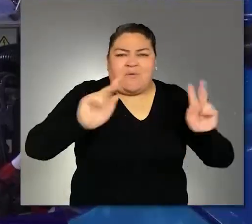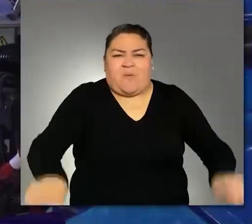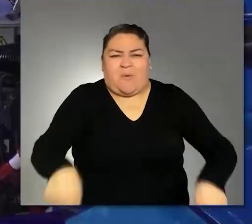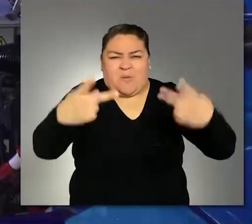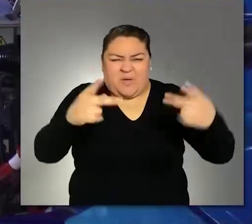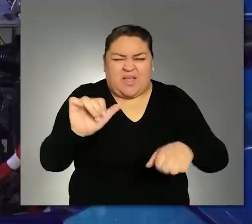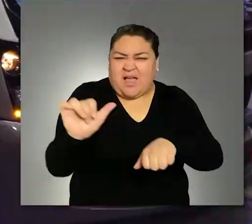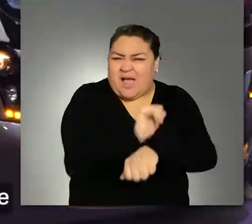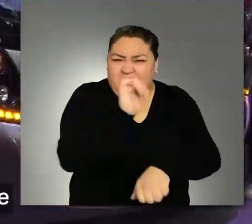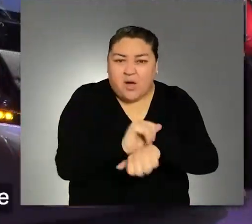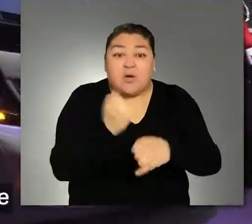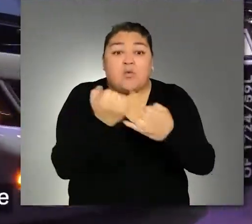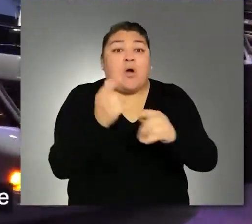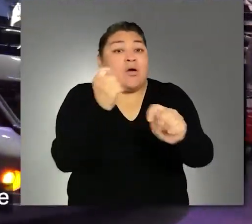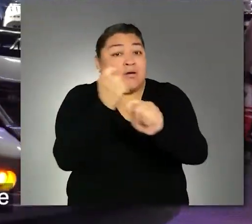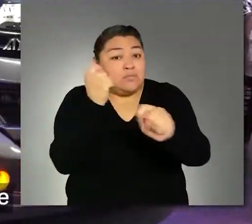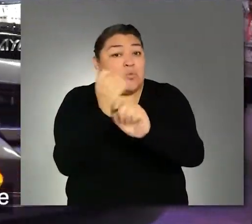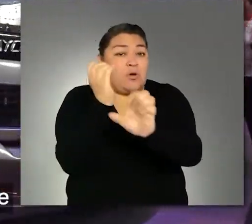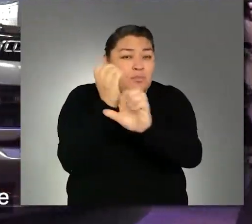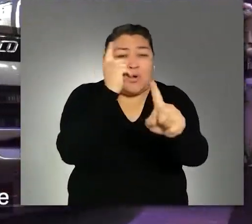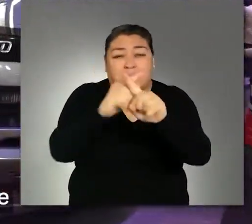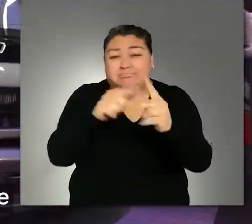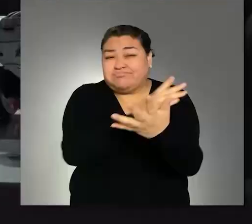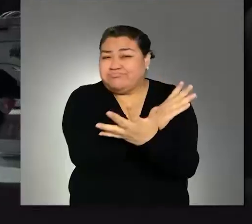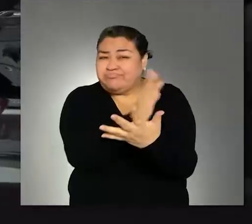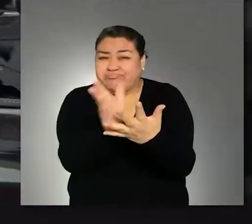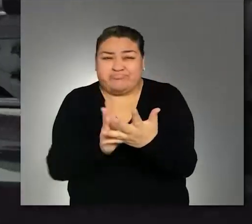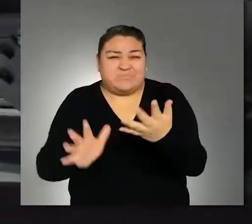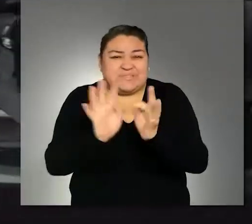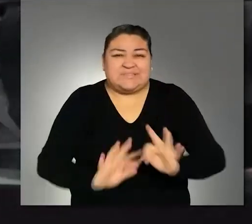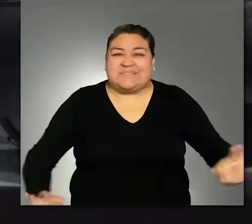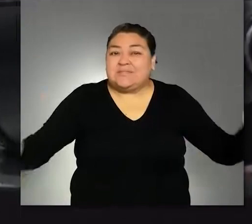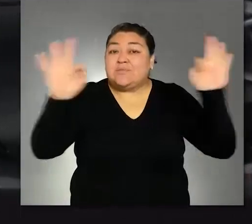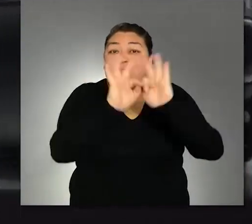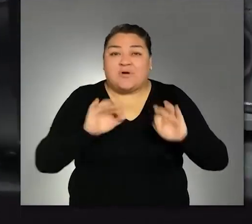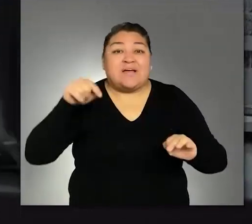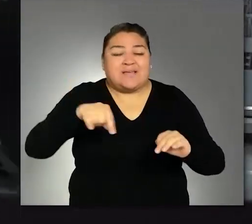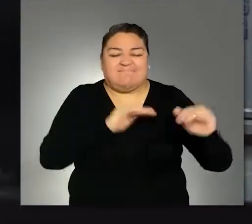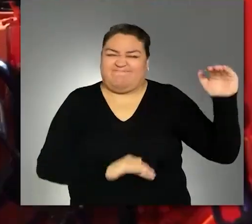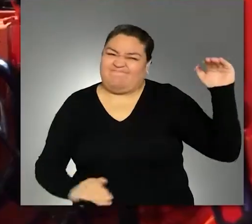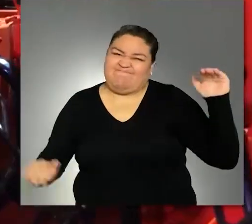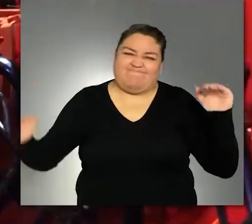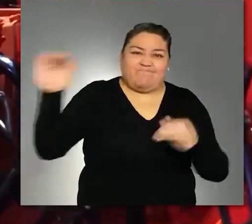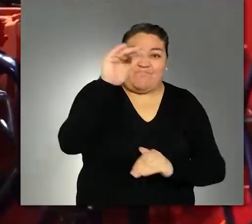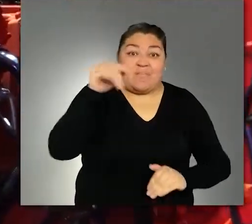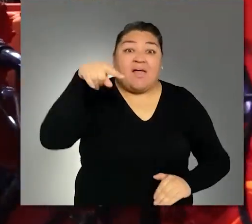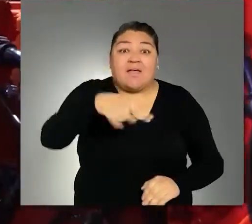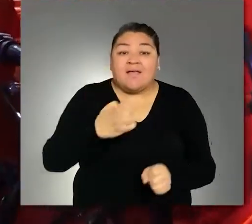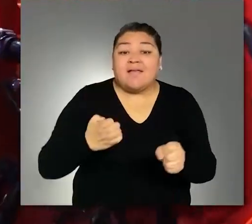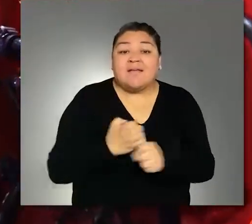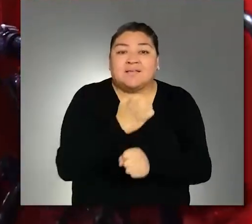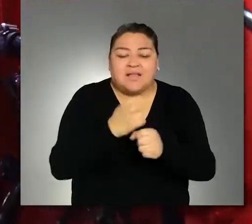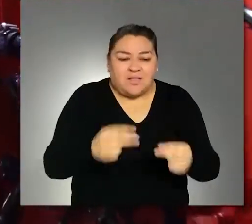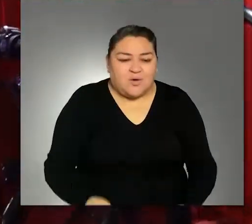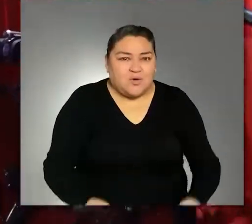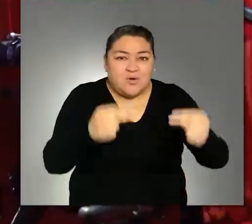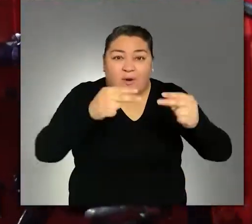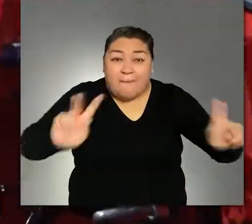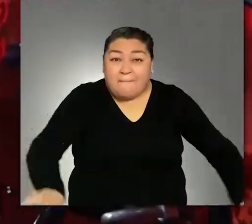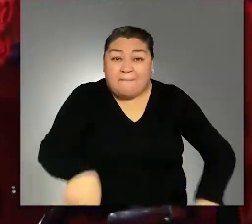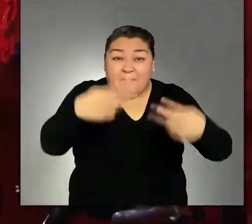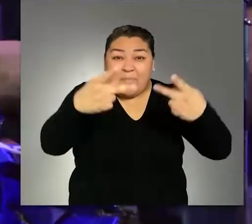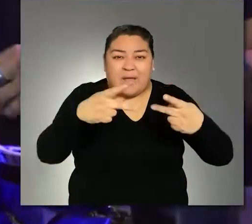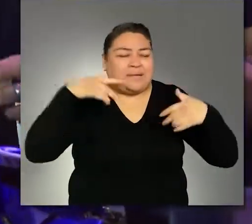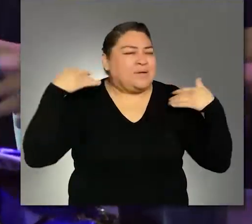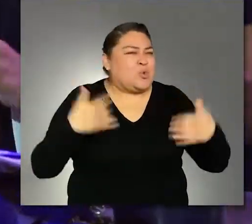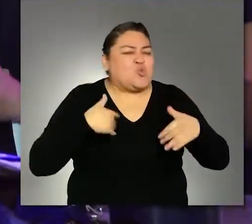de la industria automotriz y del autotransporte sustentable más importante de toda América, situando a la entidad como el centro de negocios más